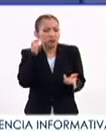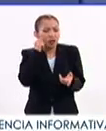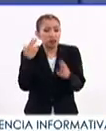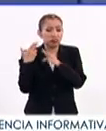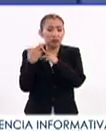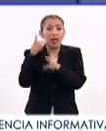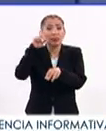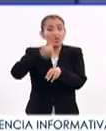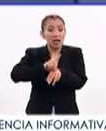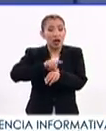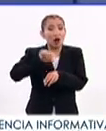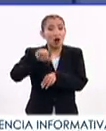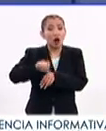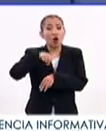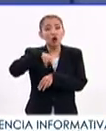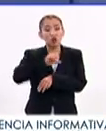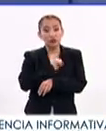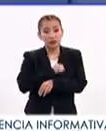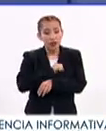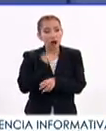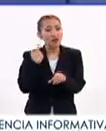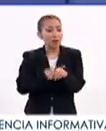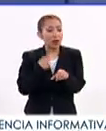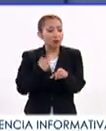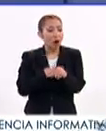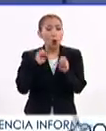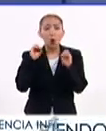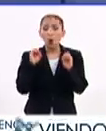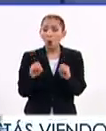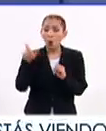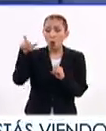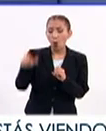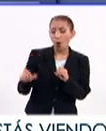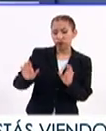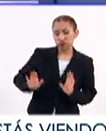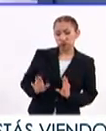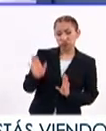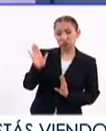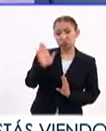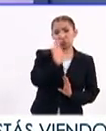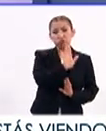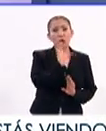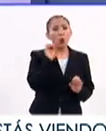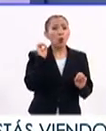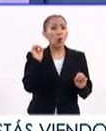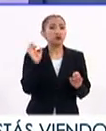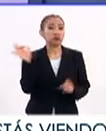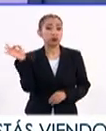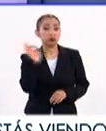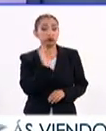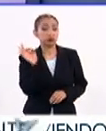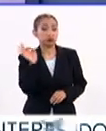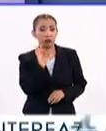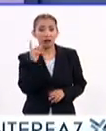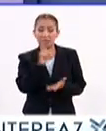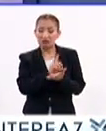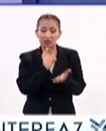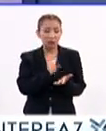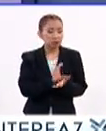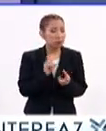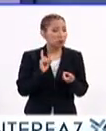se celebra el día de hoy por onusida, por alguna enfermedad, por alguna condición o también por discapacidad,